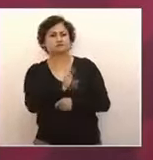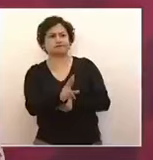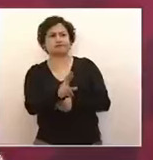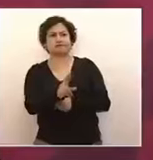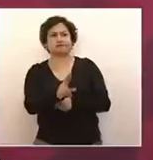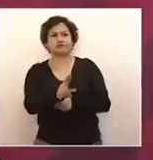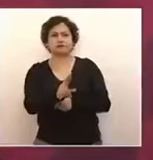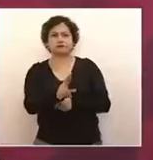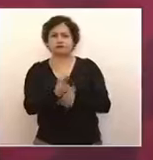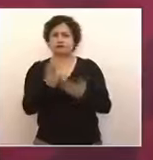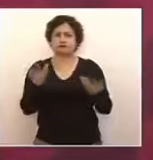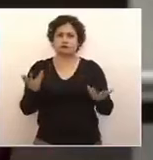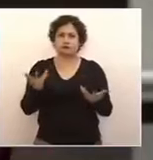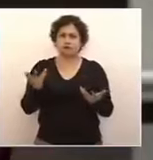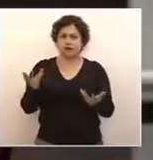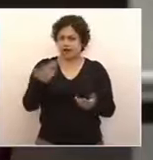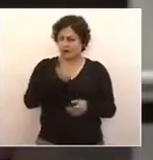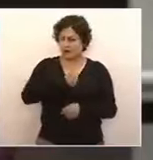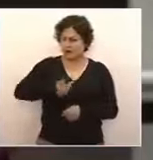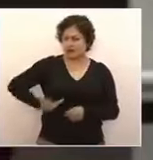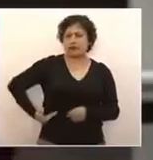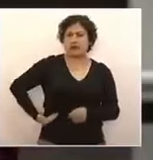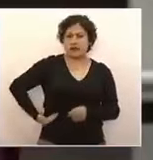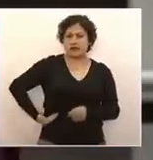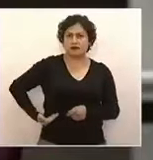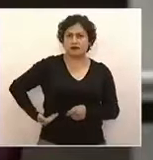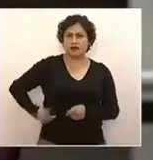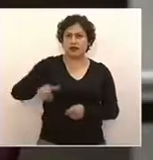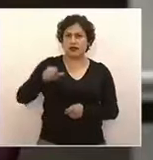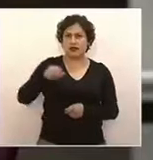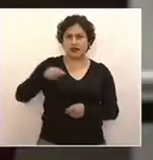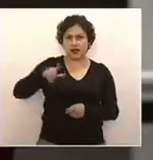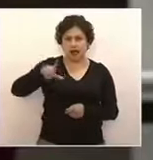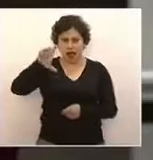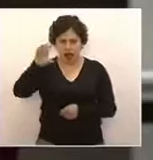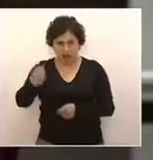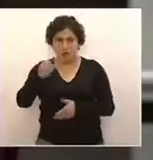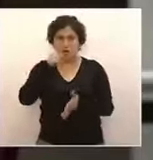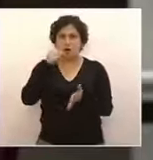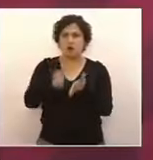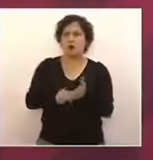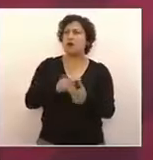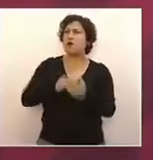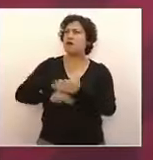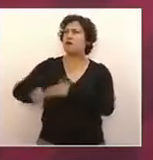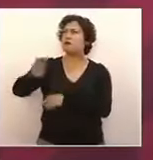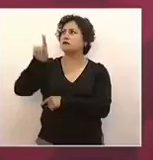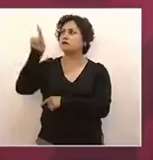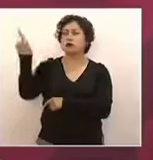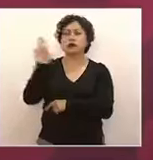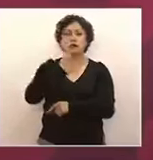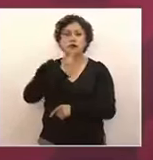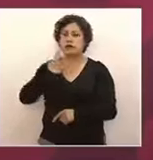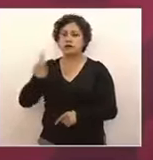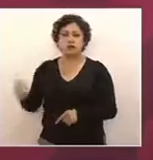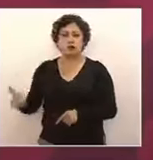presidente de la República, no solamente a Andrés Manuel López Obrador, sino al presidente de la República,